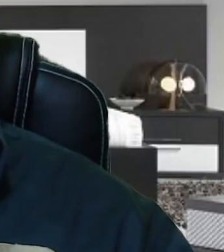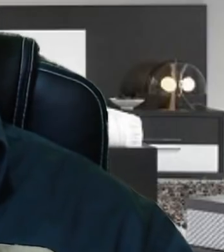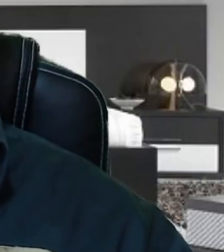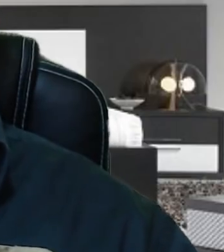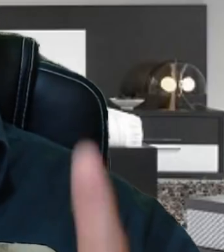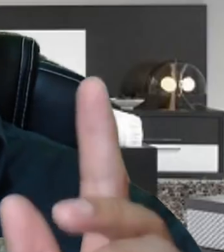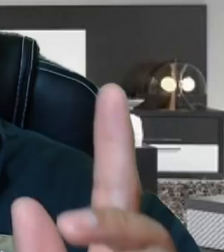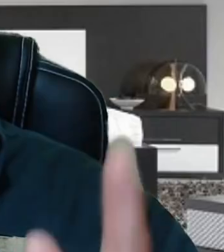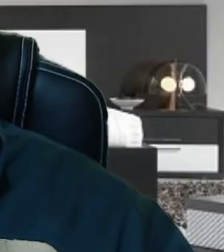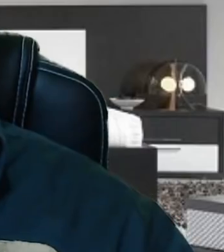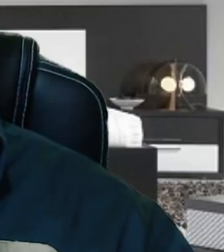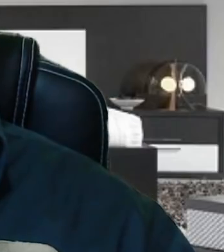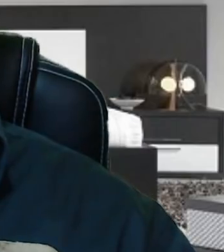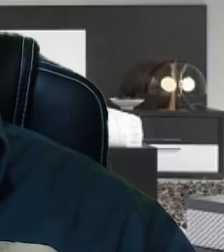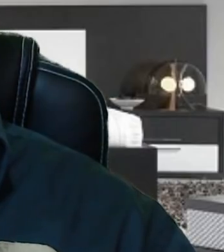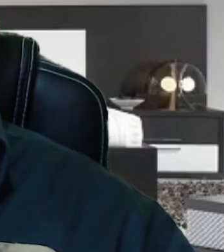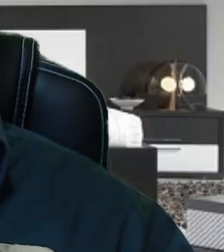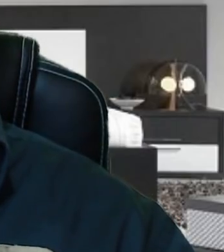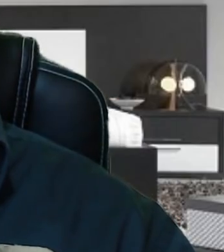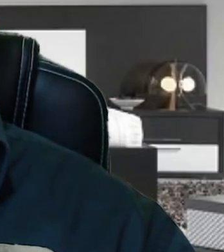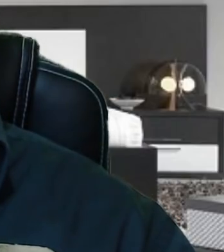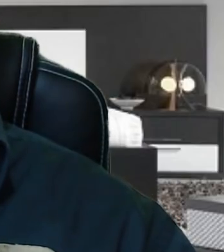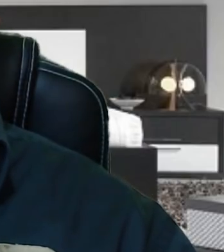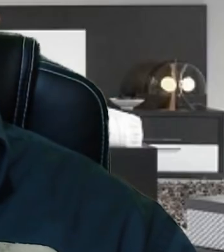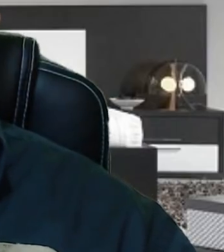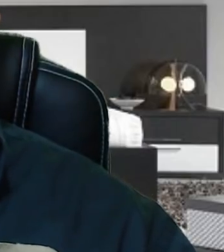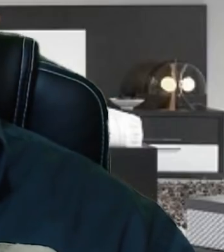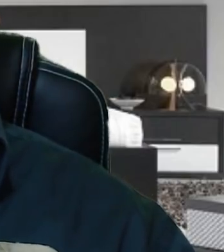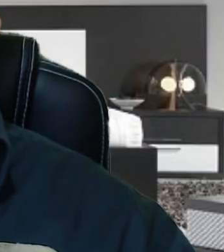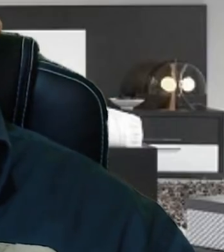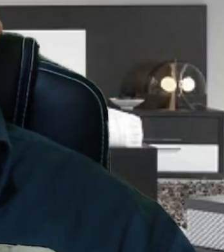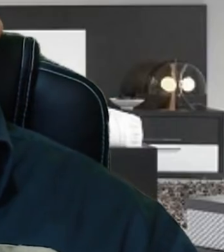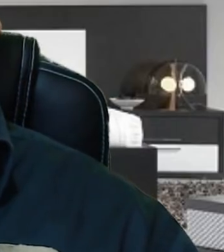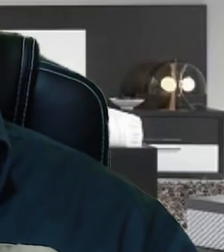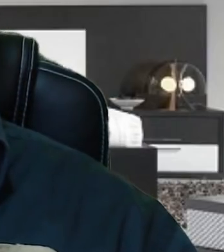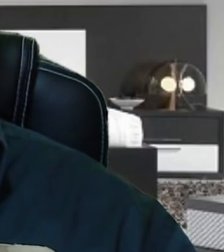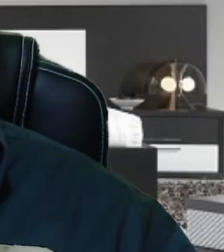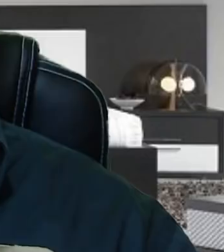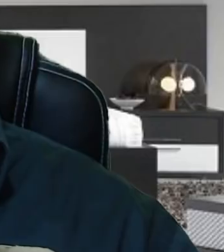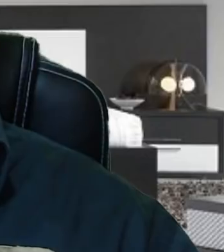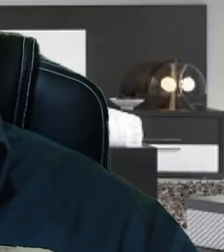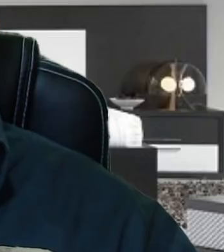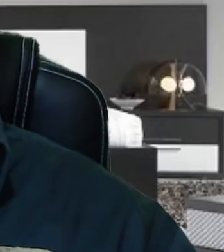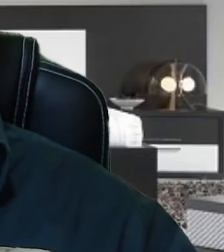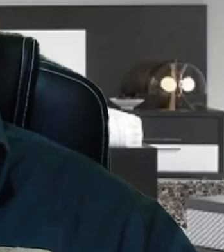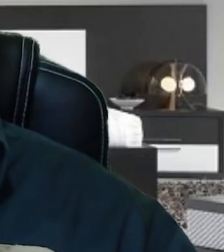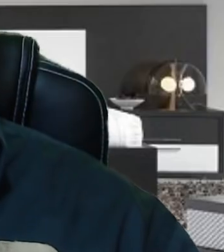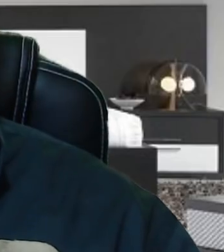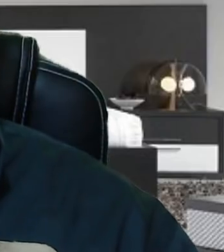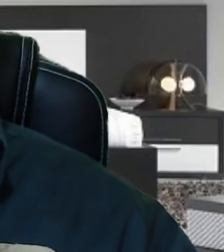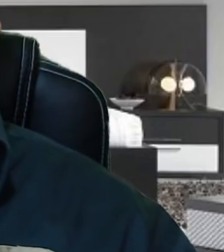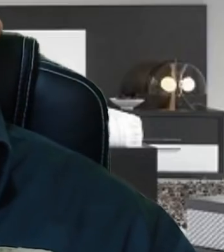ocasiones ha mandado estas ternas y jueces corruptos otorgan amparos